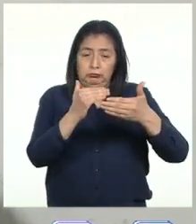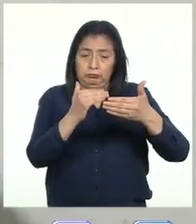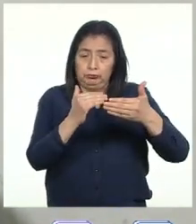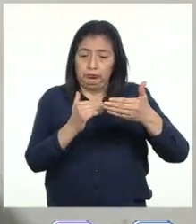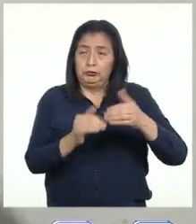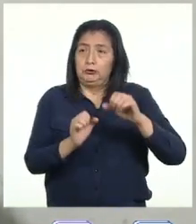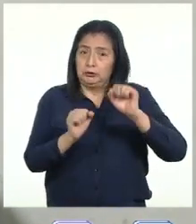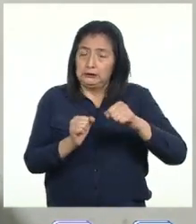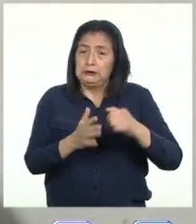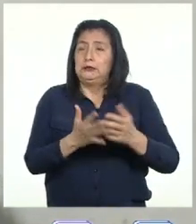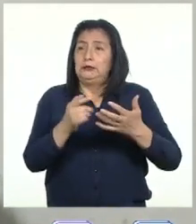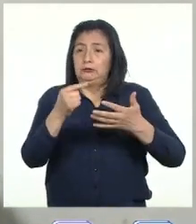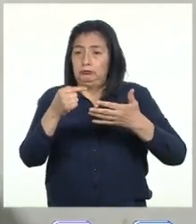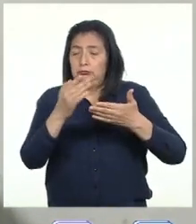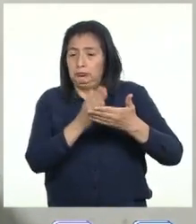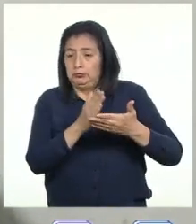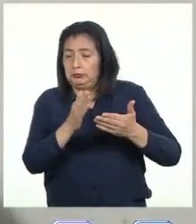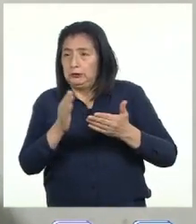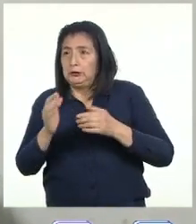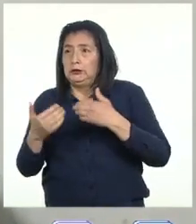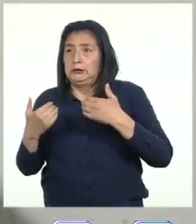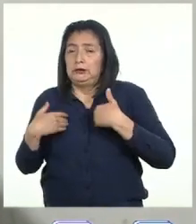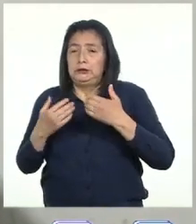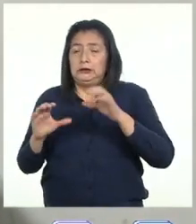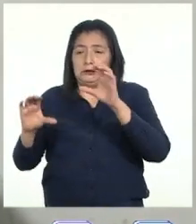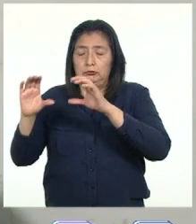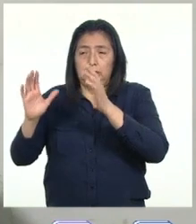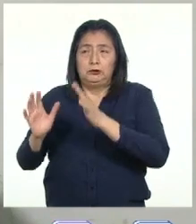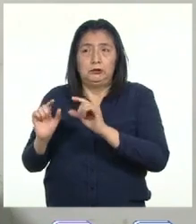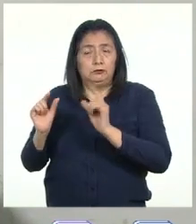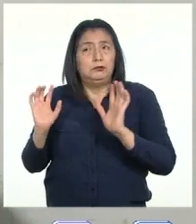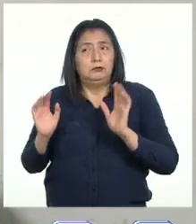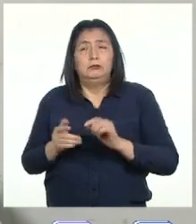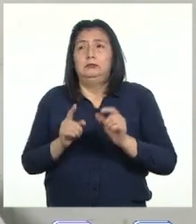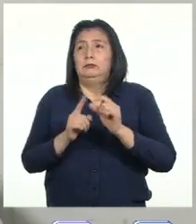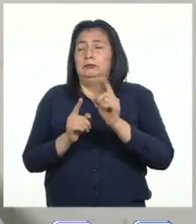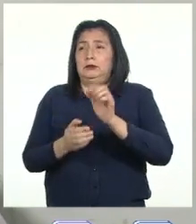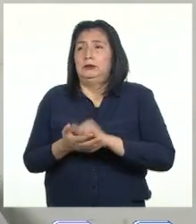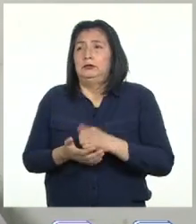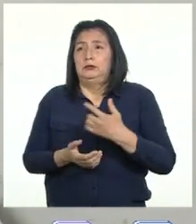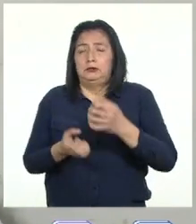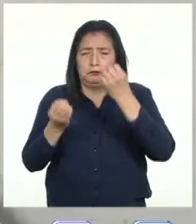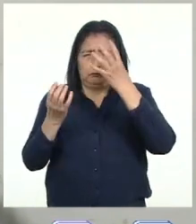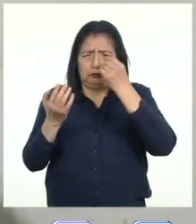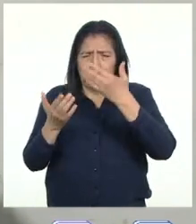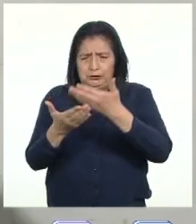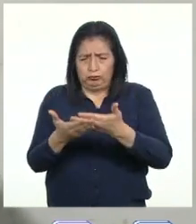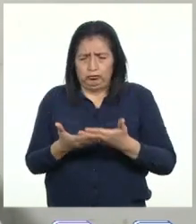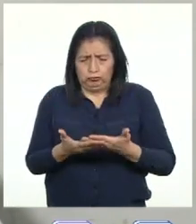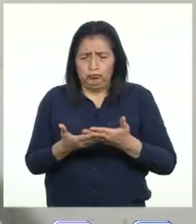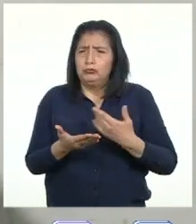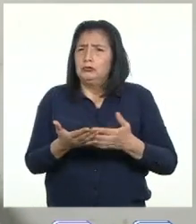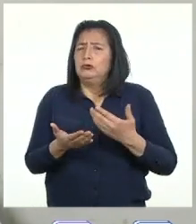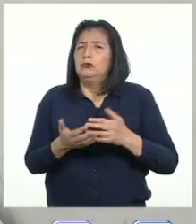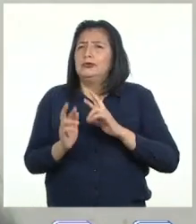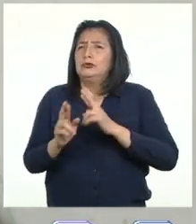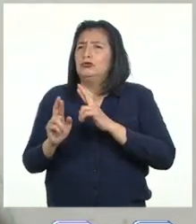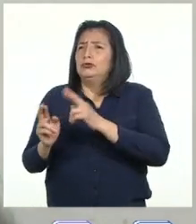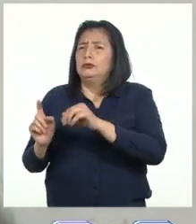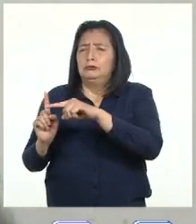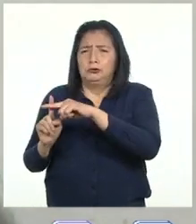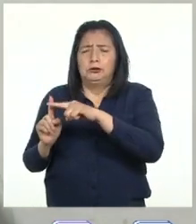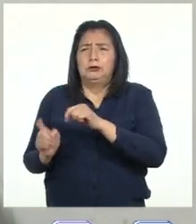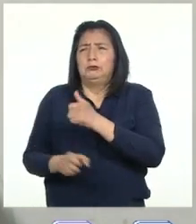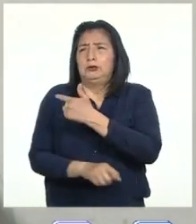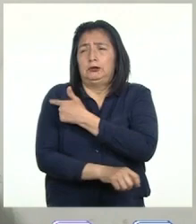regulaciones y, sobre todo, poseen soporte científico Que, en otras palabras, son reportes que evidencian los resultados positivos de la